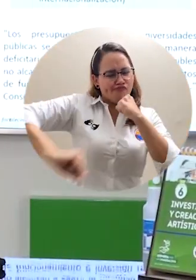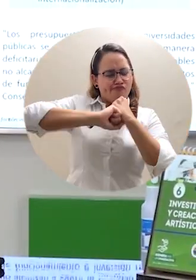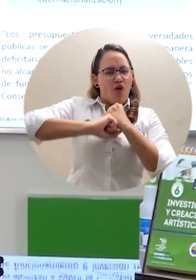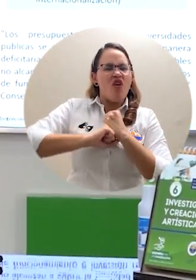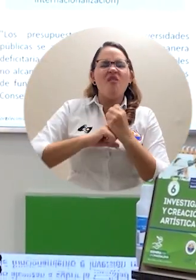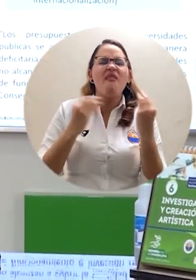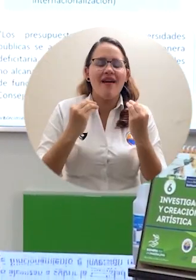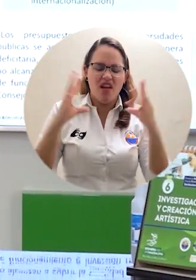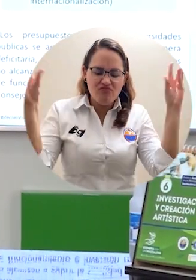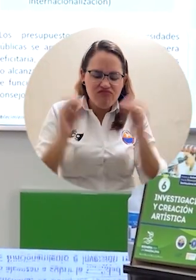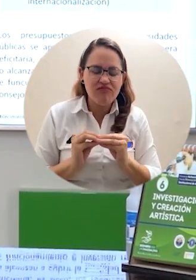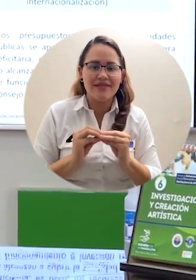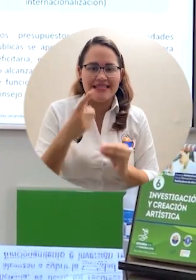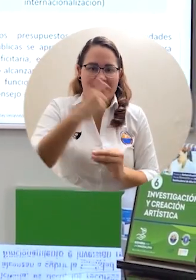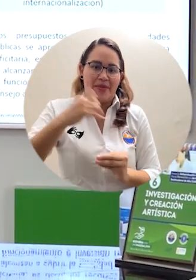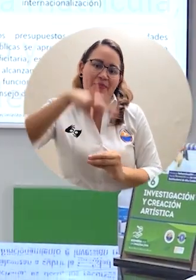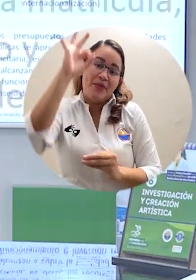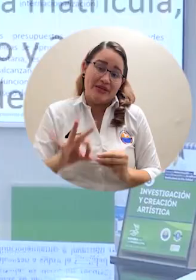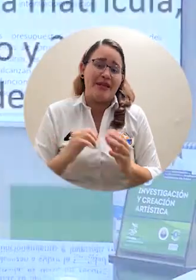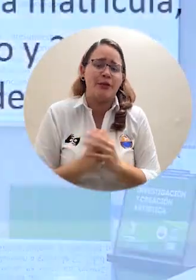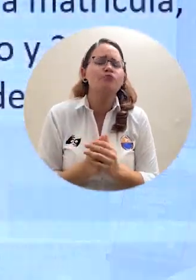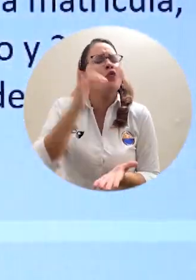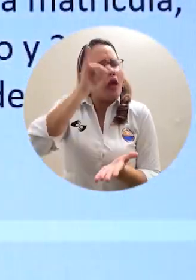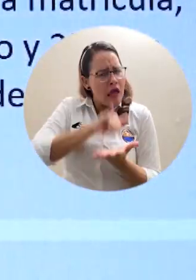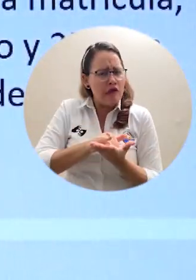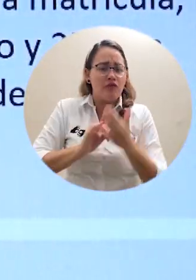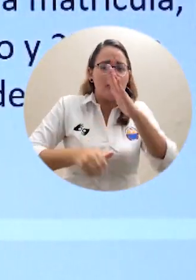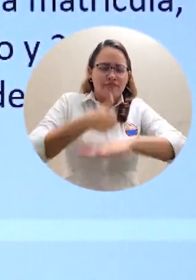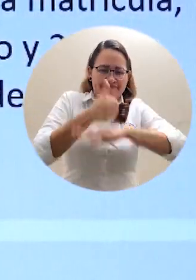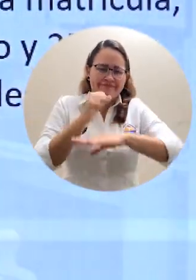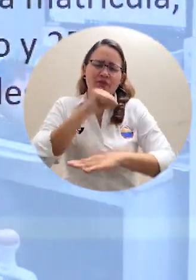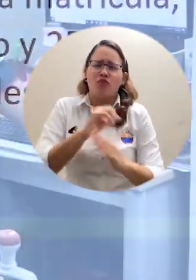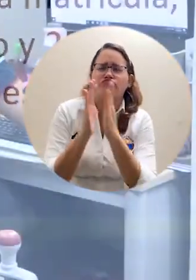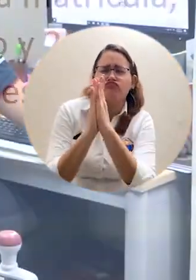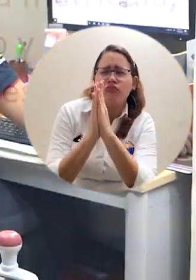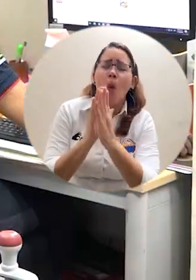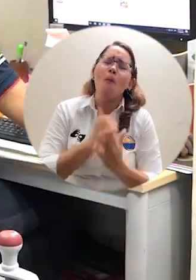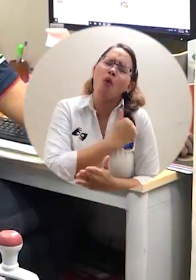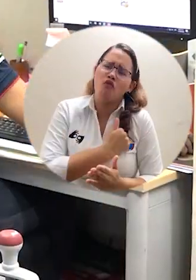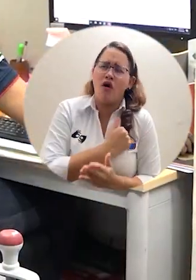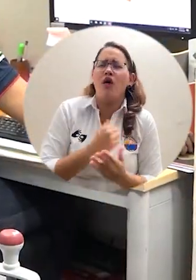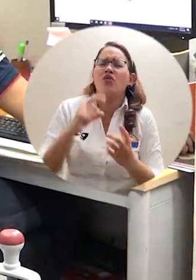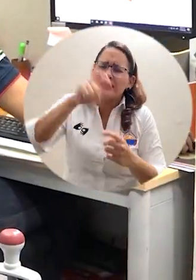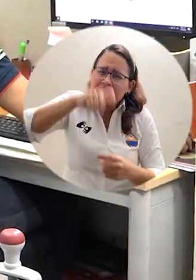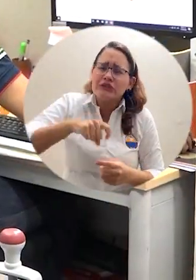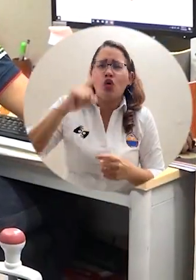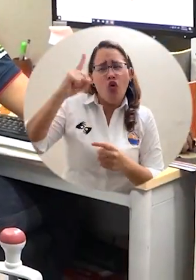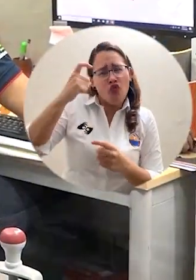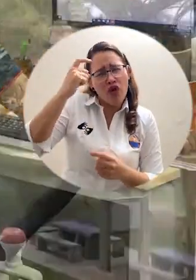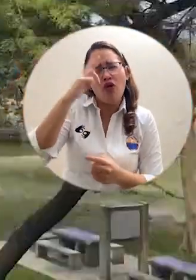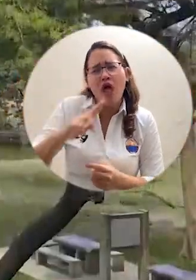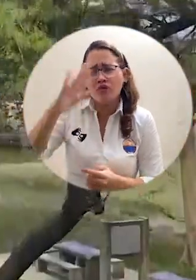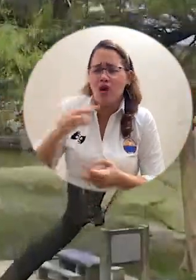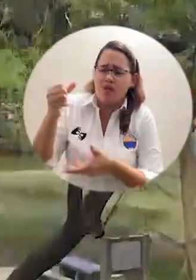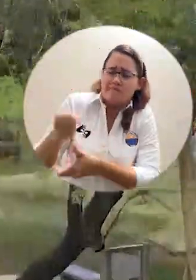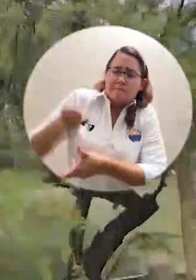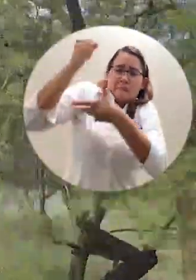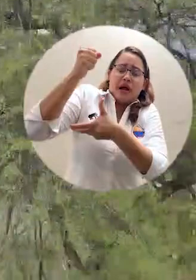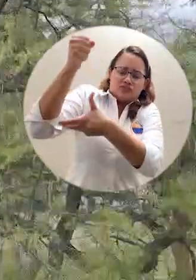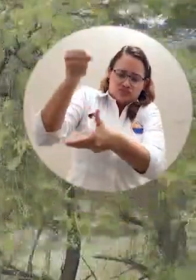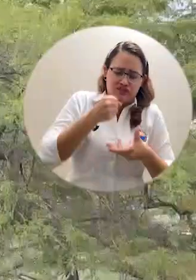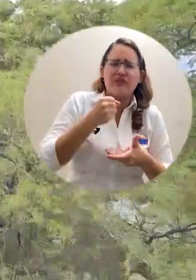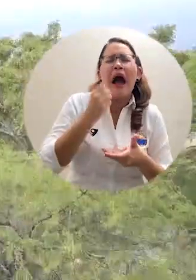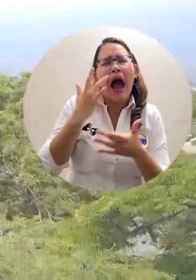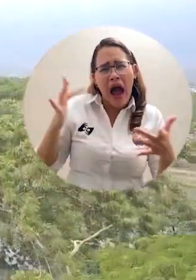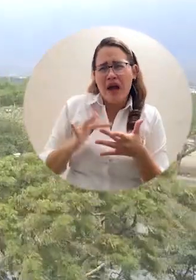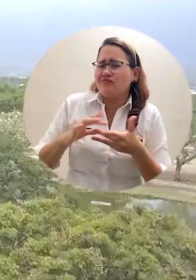Pablo Vera reiteró la solicitud a la Nación para igualar las transferencias entregadas a esta Casa de Estudios Superiores al promedio por